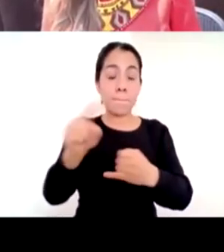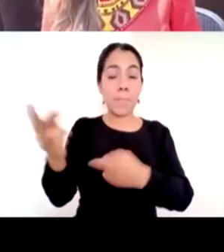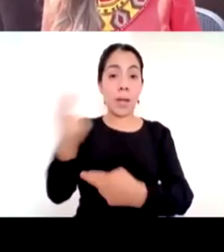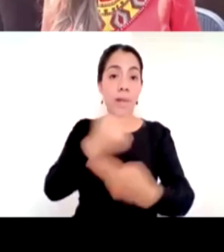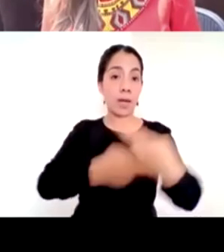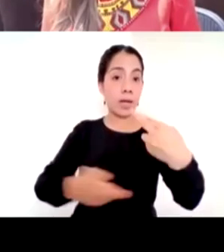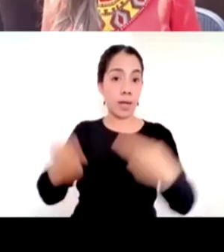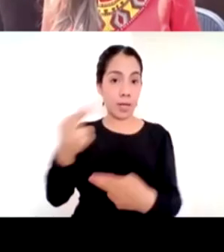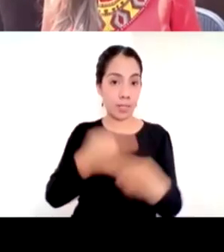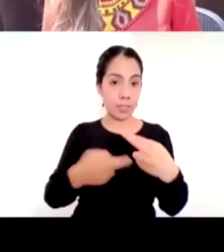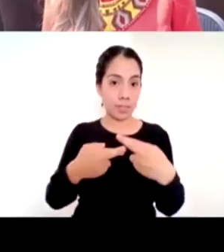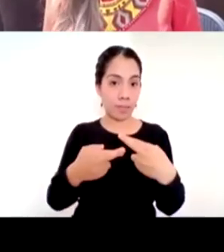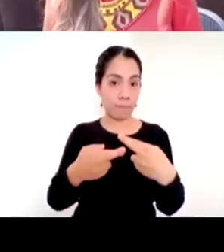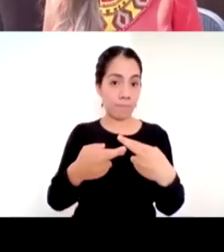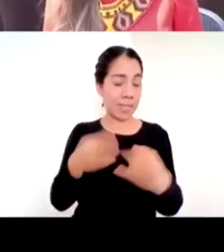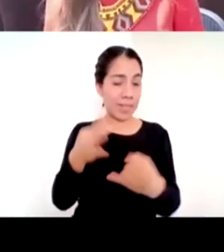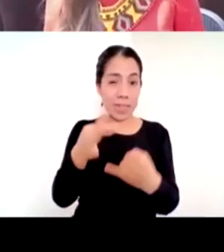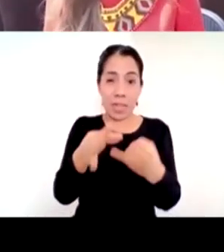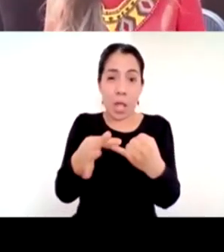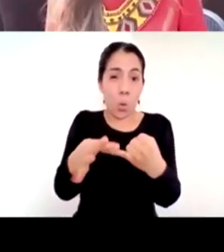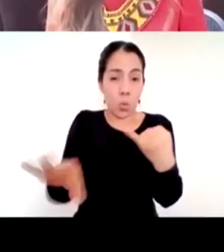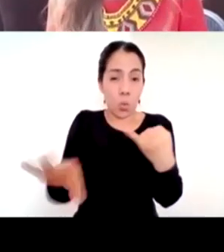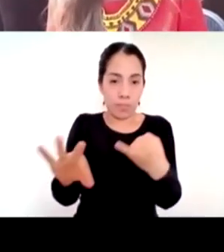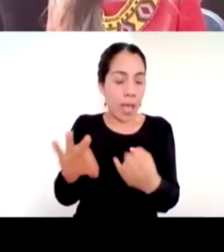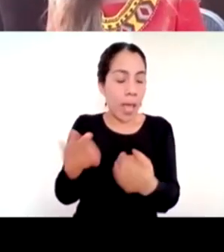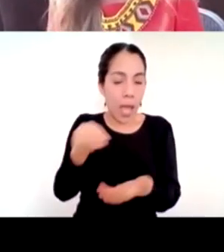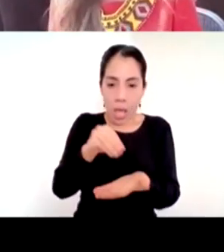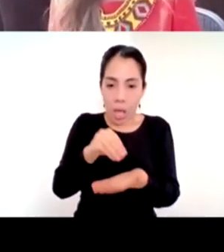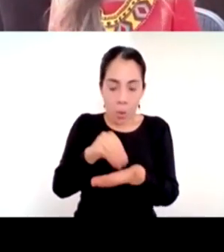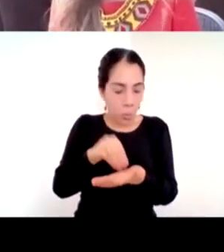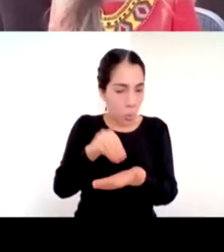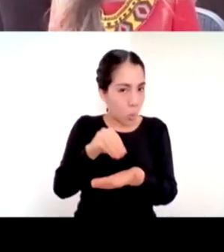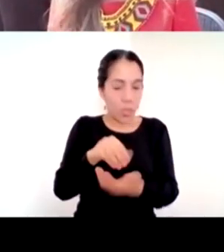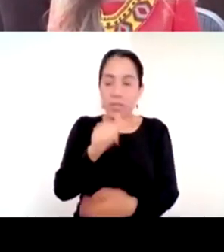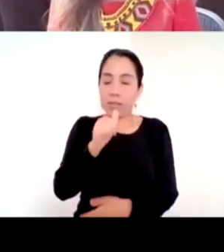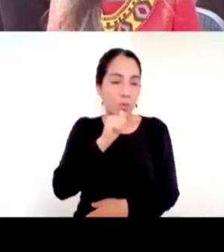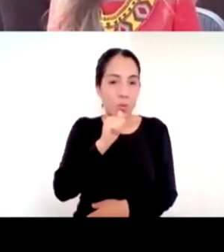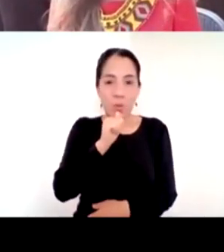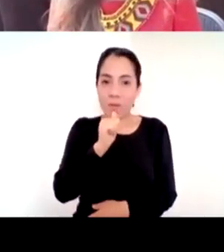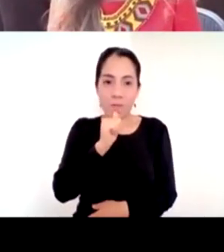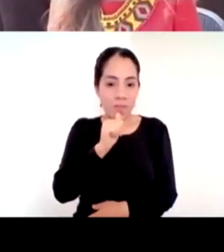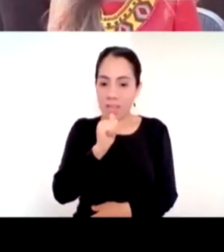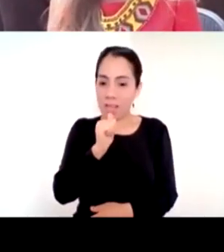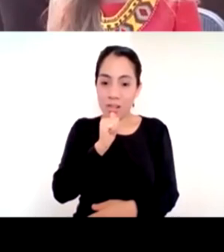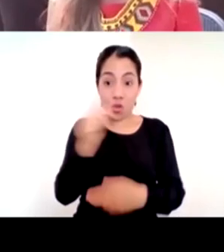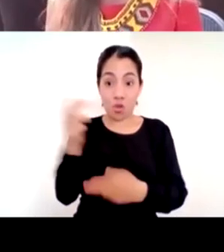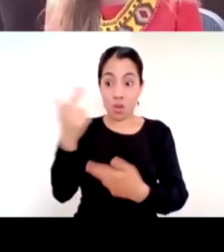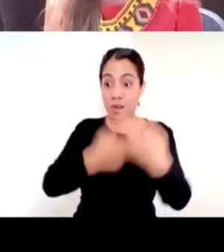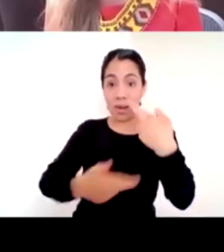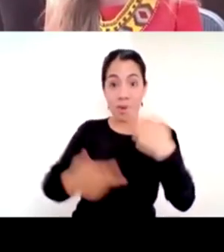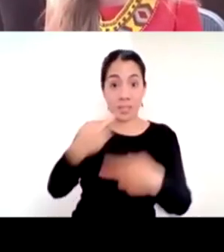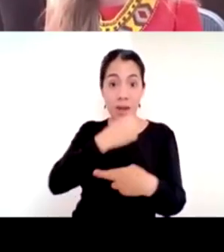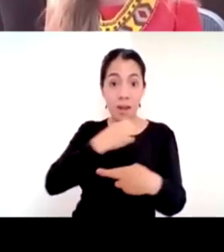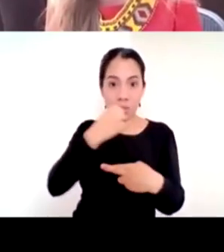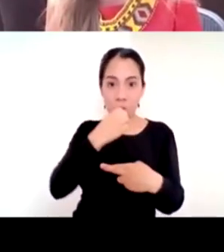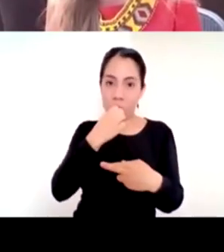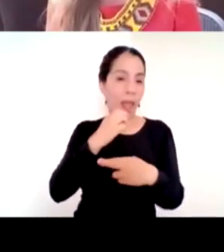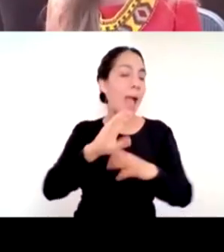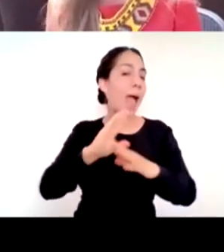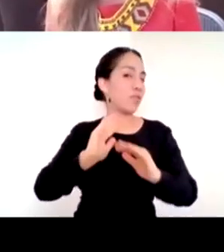viendo las preguntas en el chat, no se va a regresar hasta que estén las condiciones de seguridad para el desarrollo de las